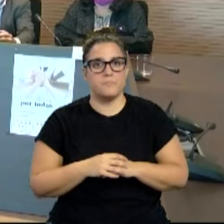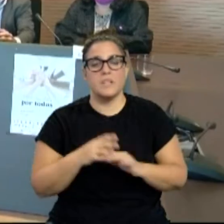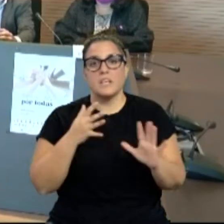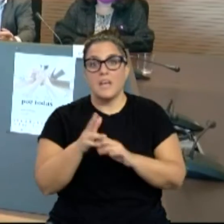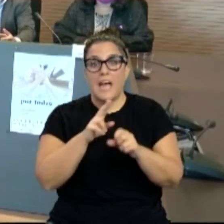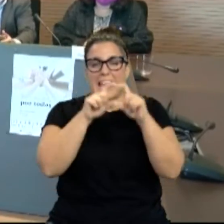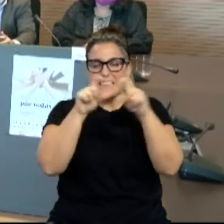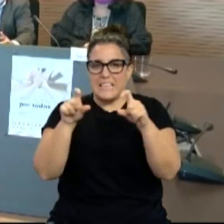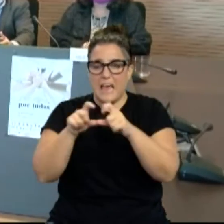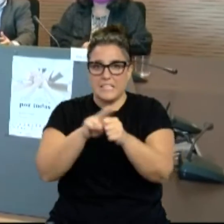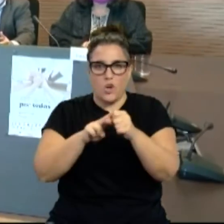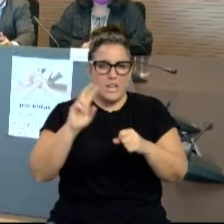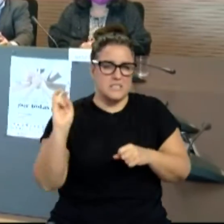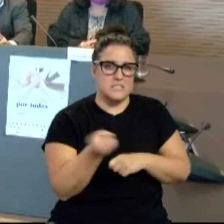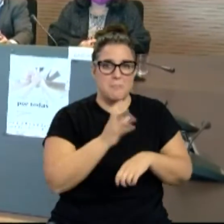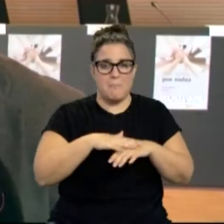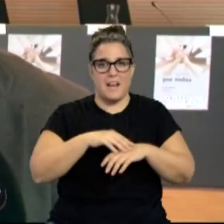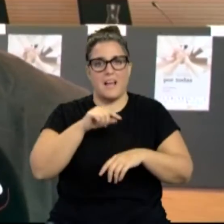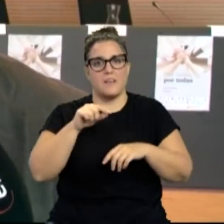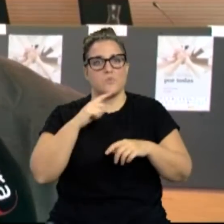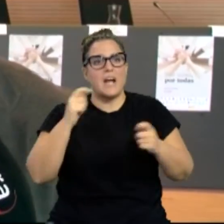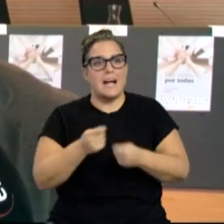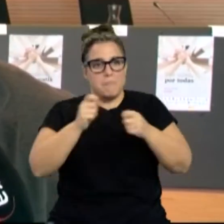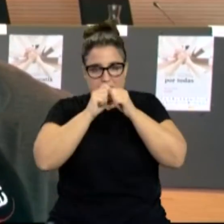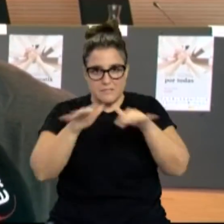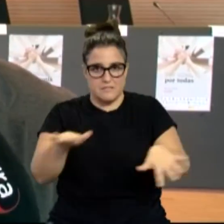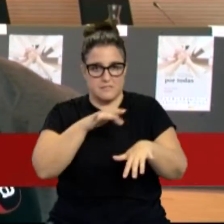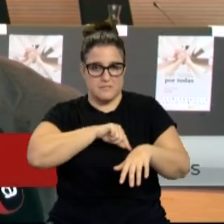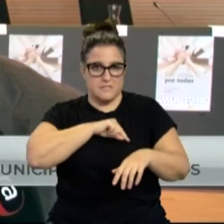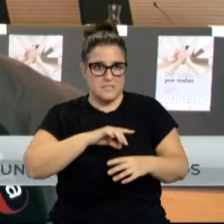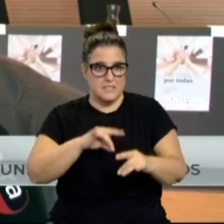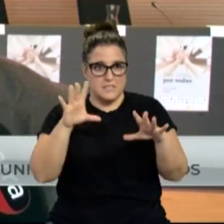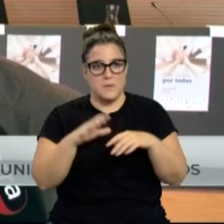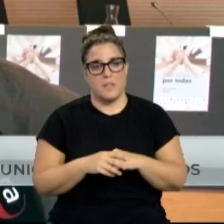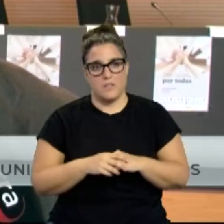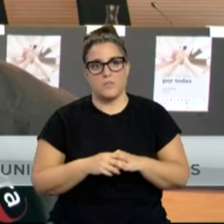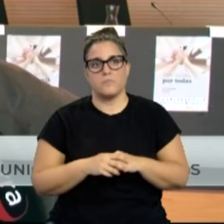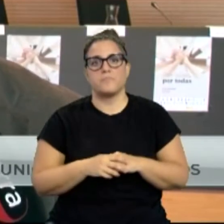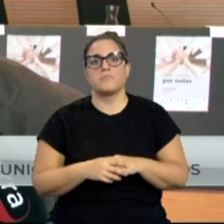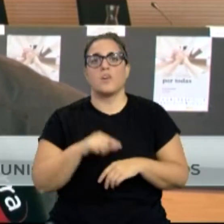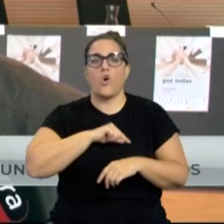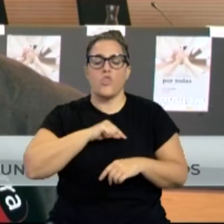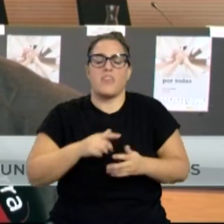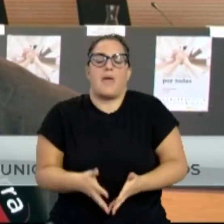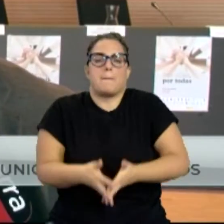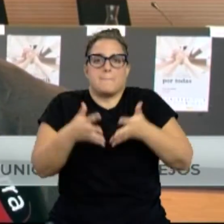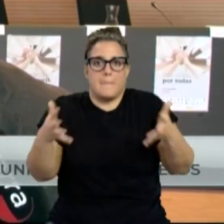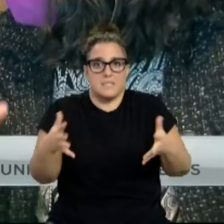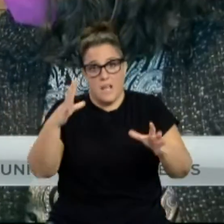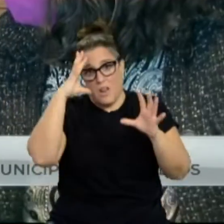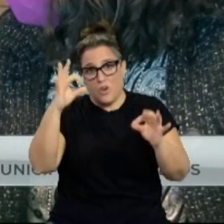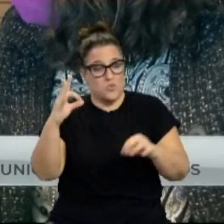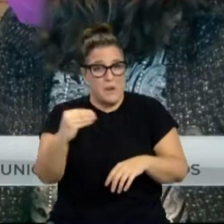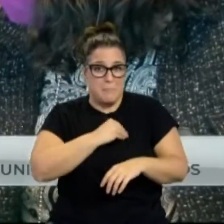sensibilización que cada año gana nuevos adeptos. habido un aumento de entidades locales que se han ido adhiriendo, habido más conciencia. Evidentemente es una pena